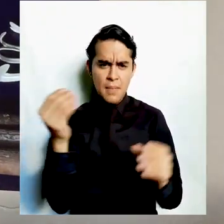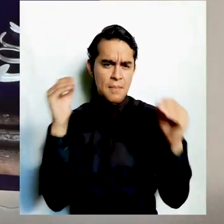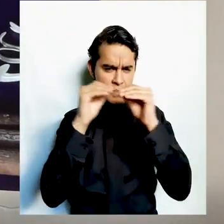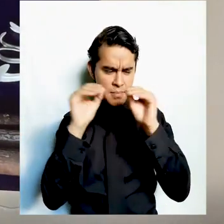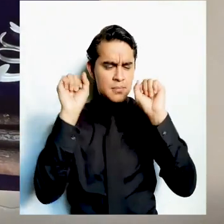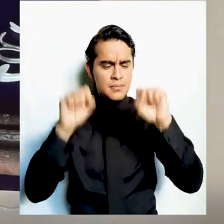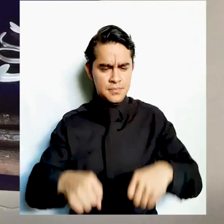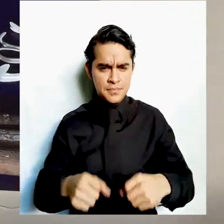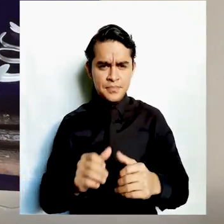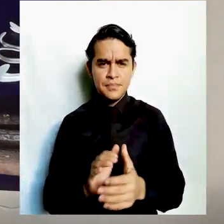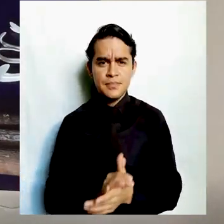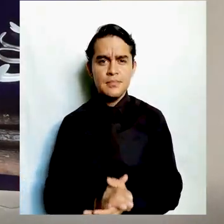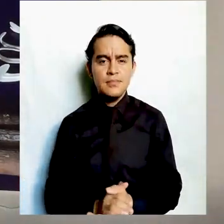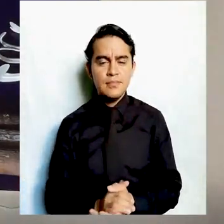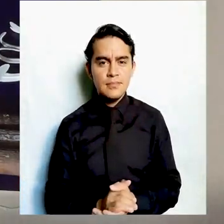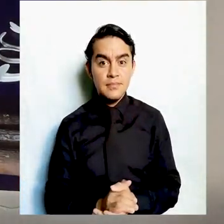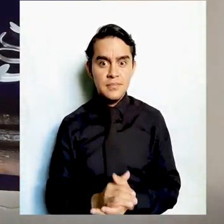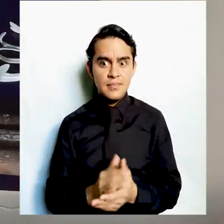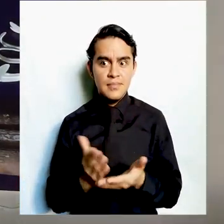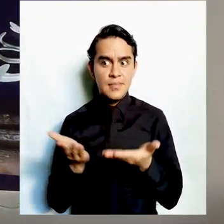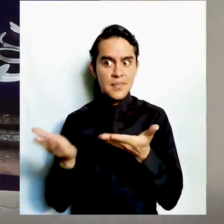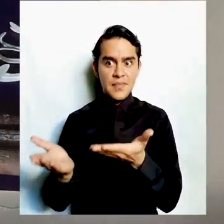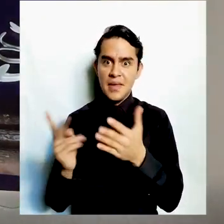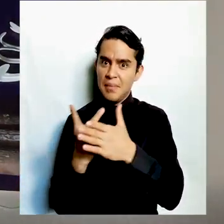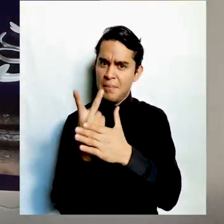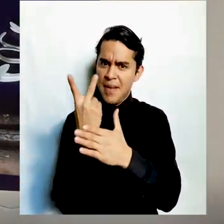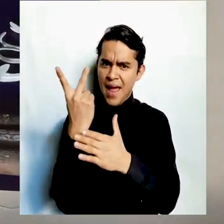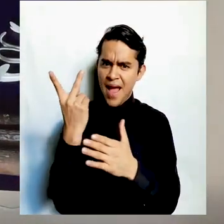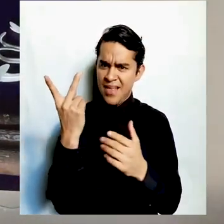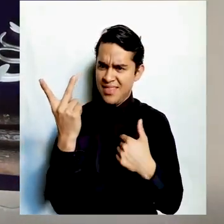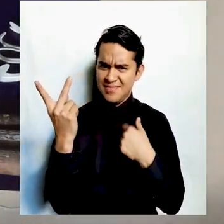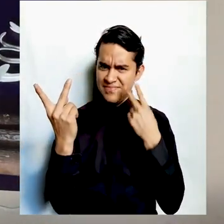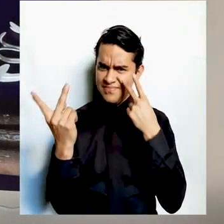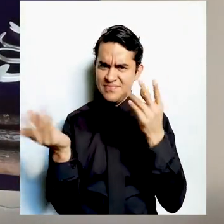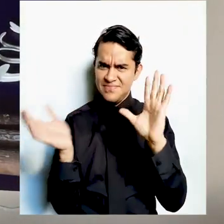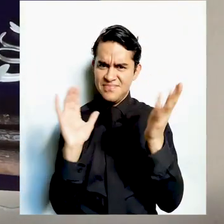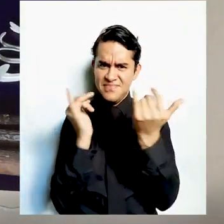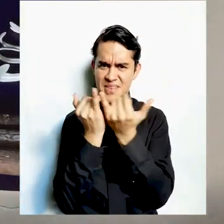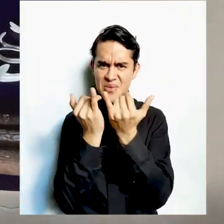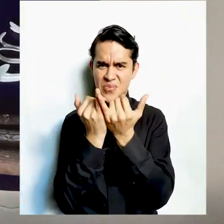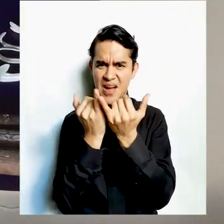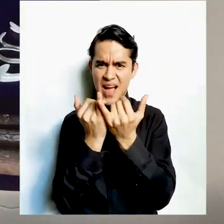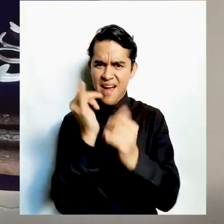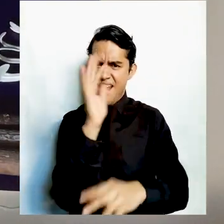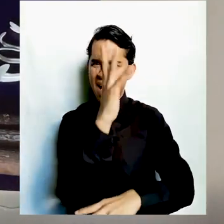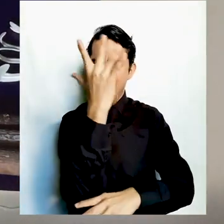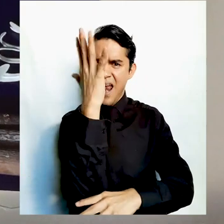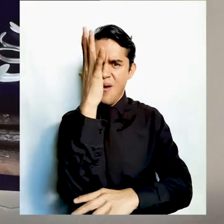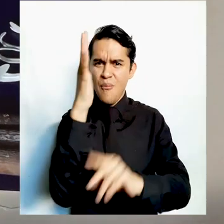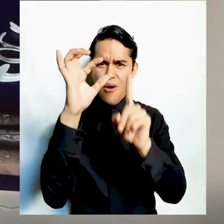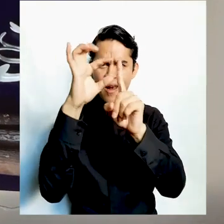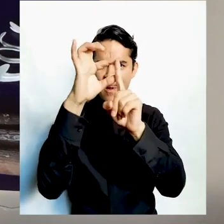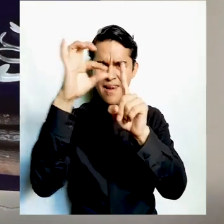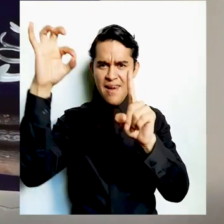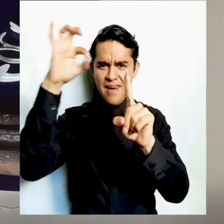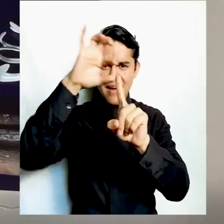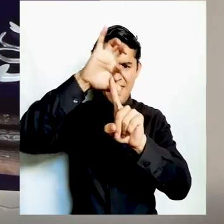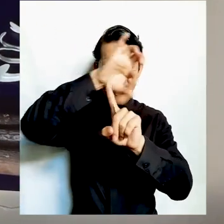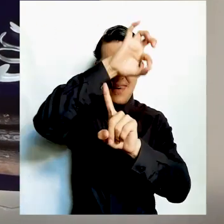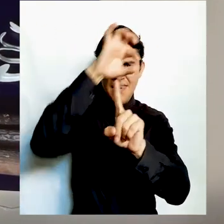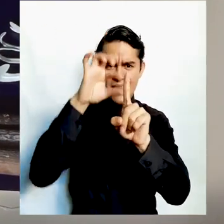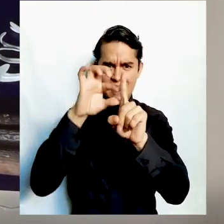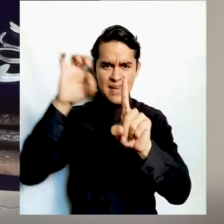Utilizo esta planta porque me parece forma de un mini árbol y su color resalta muy bien con el fondo azul.